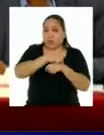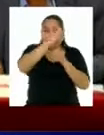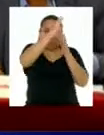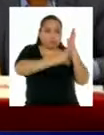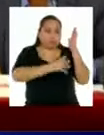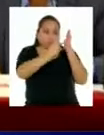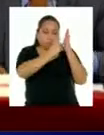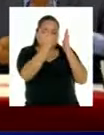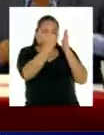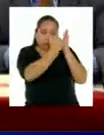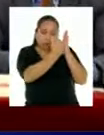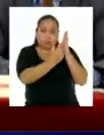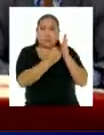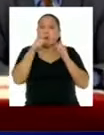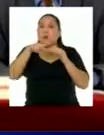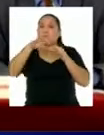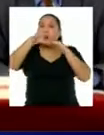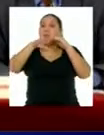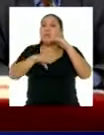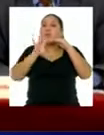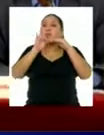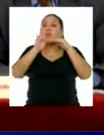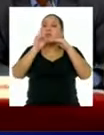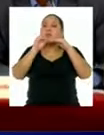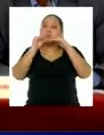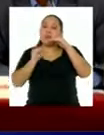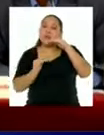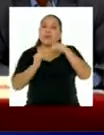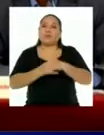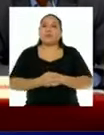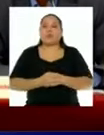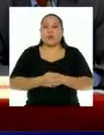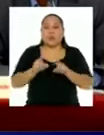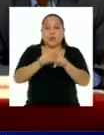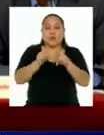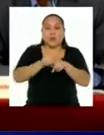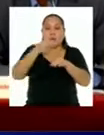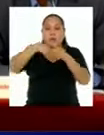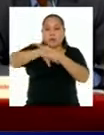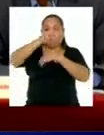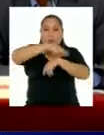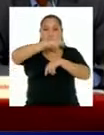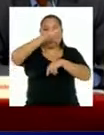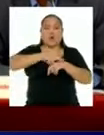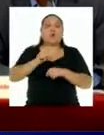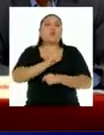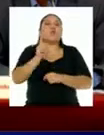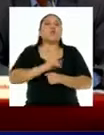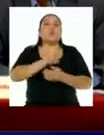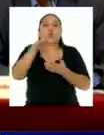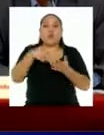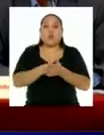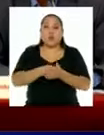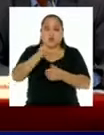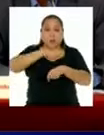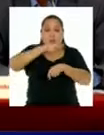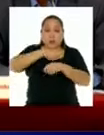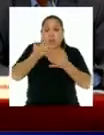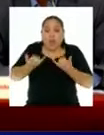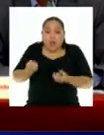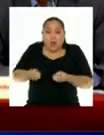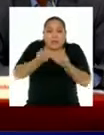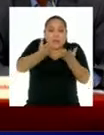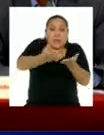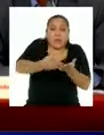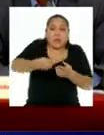iniciar para los menores de setenta años, y también en las regiones, porque no todas las regiones están recibiendo vacunas en estos momentos.